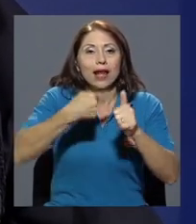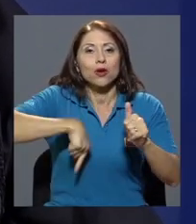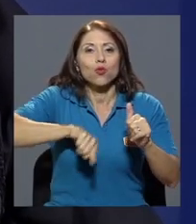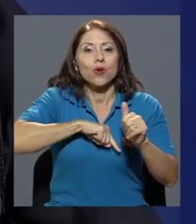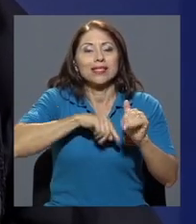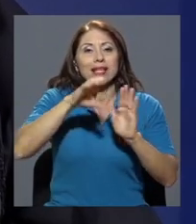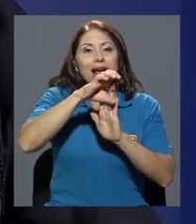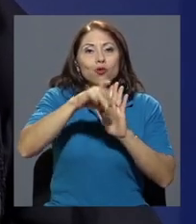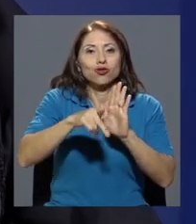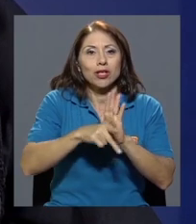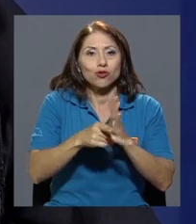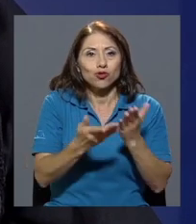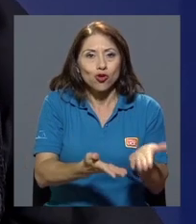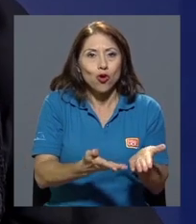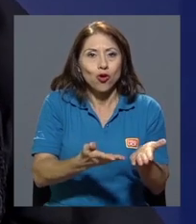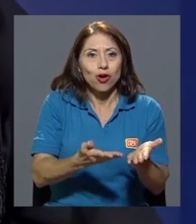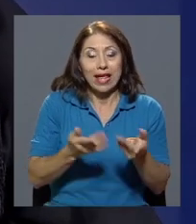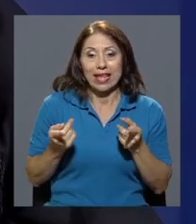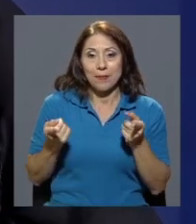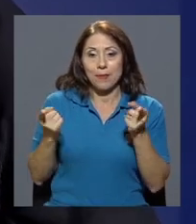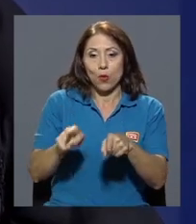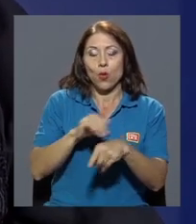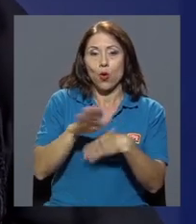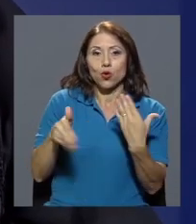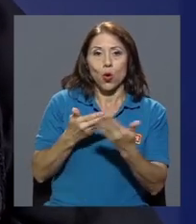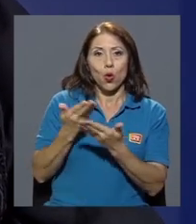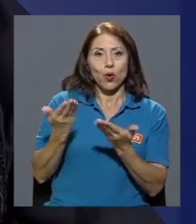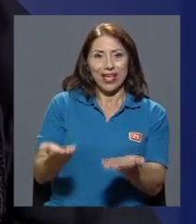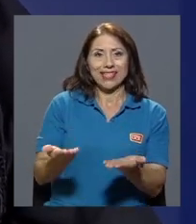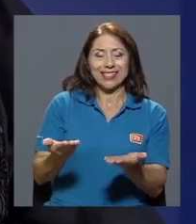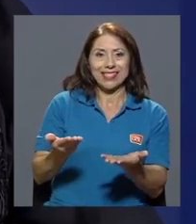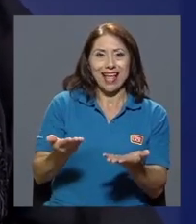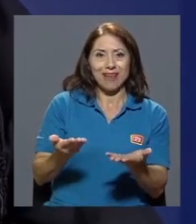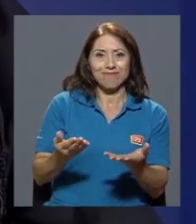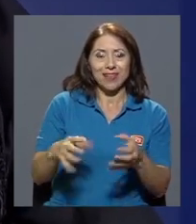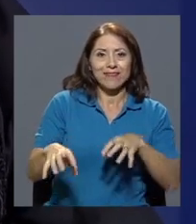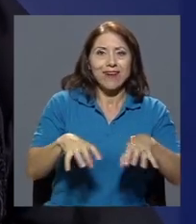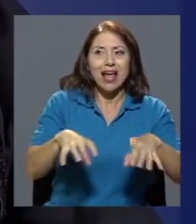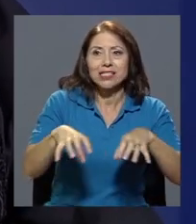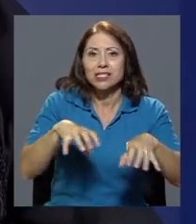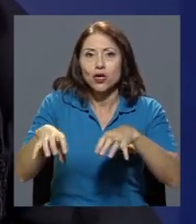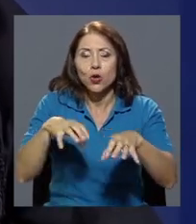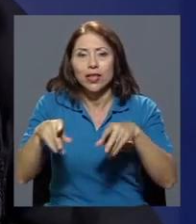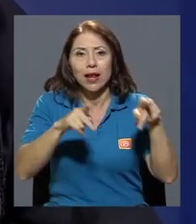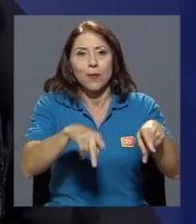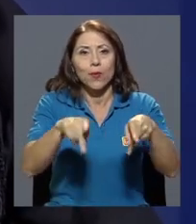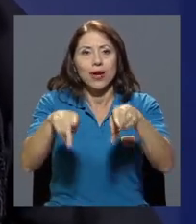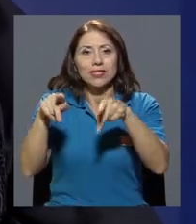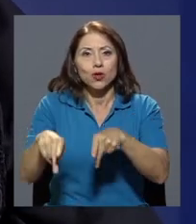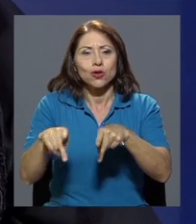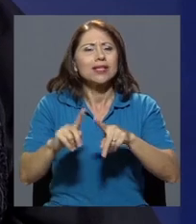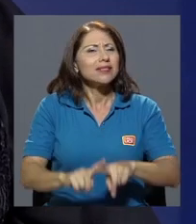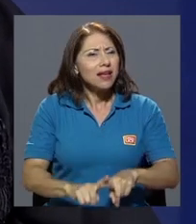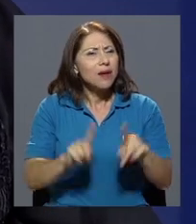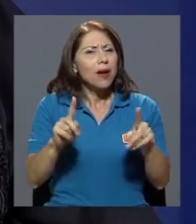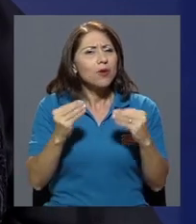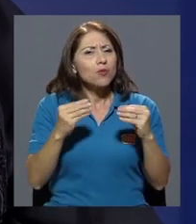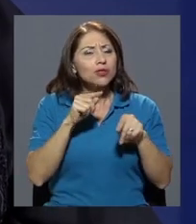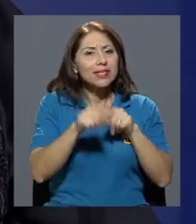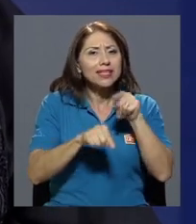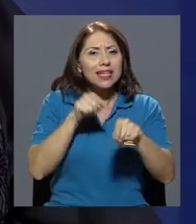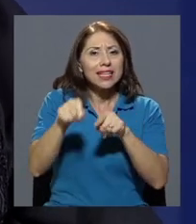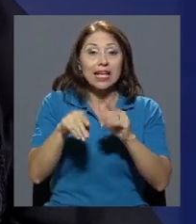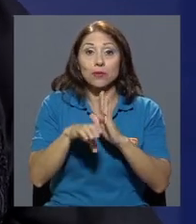nos dejó, digamos, que provocó todo esto, digamos, toda esta reacción de la población. Sin embargo, hay muchas